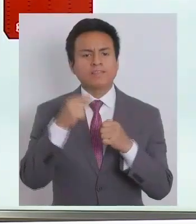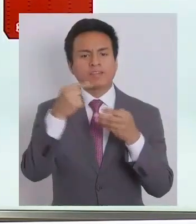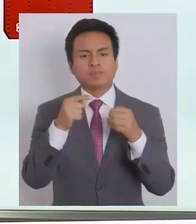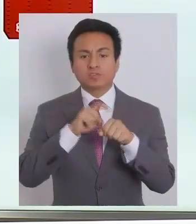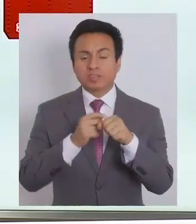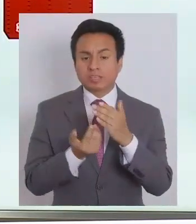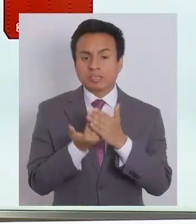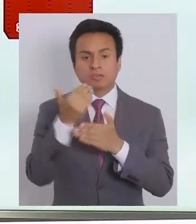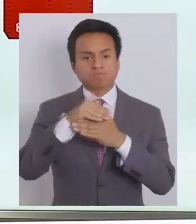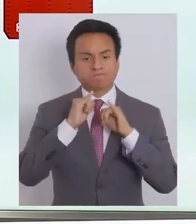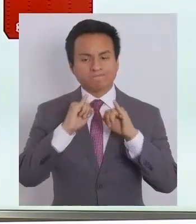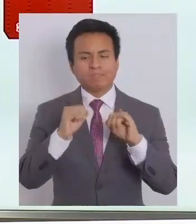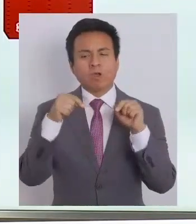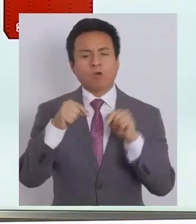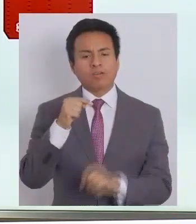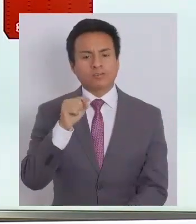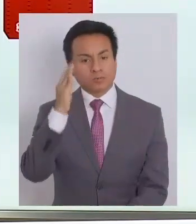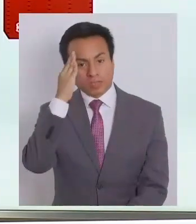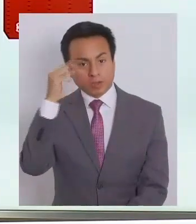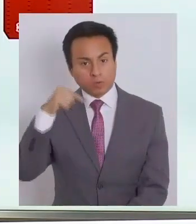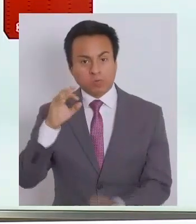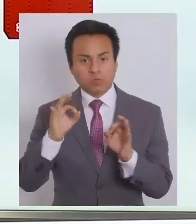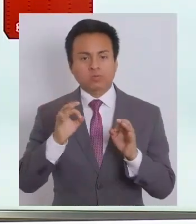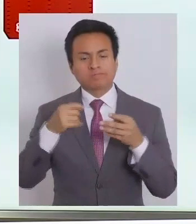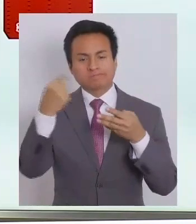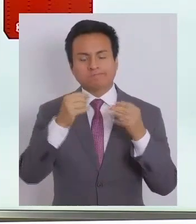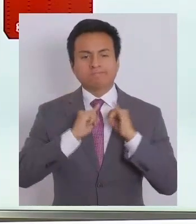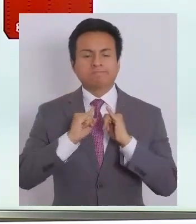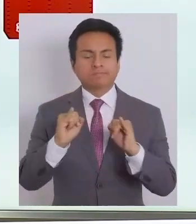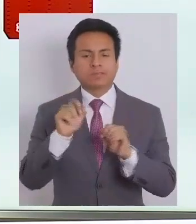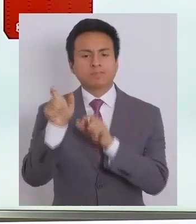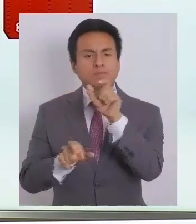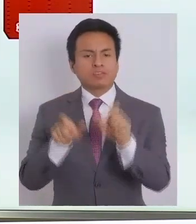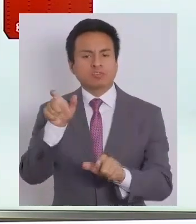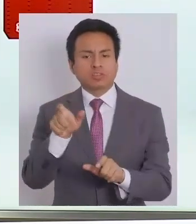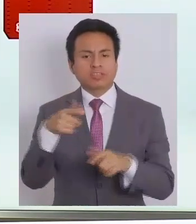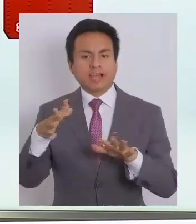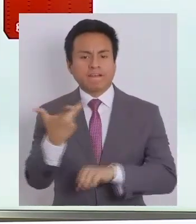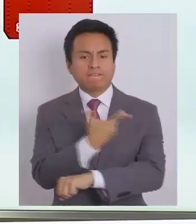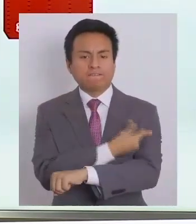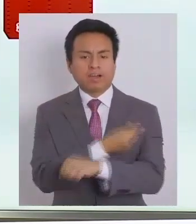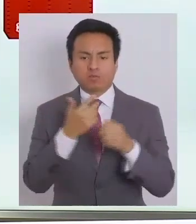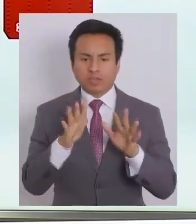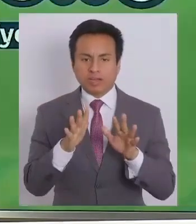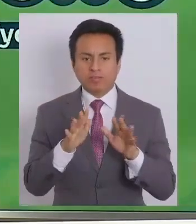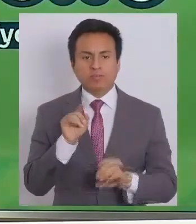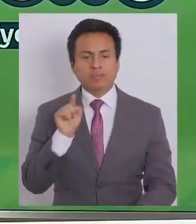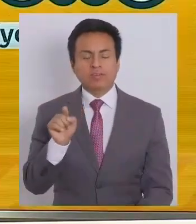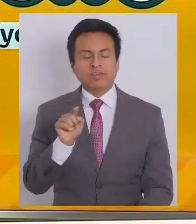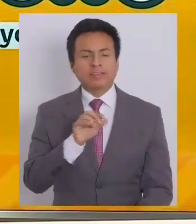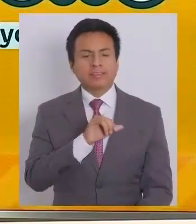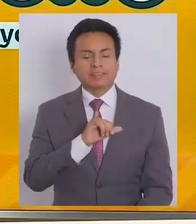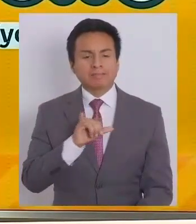del día, hoy día, en este momento, nos toca dar cuenta de la cantidad de personas que se han vacunado y para ello dará